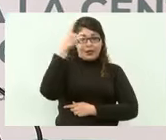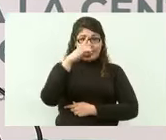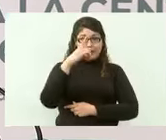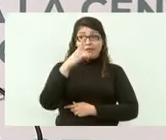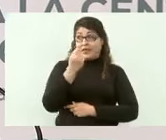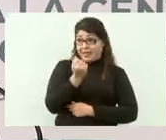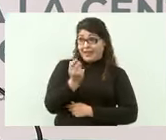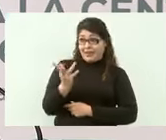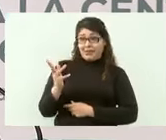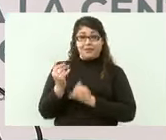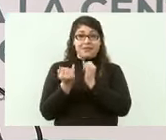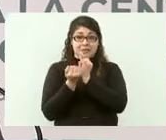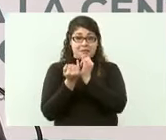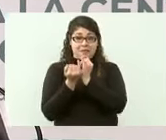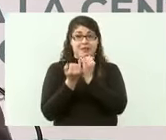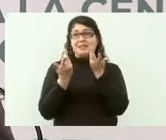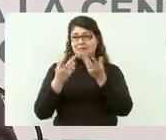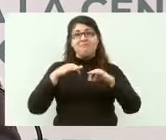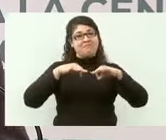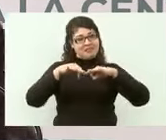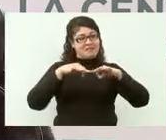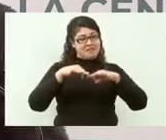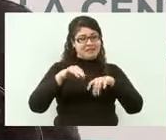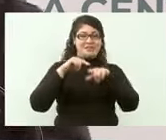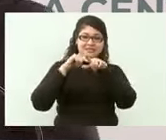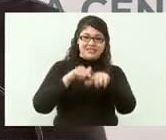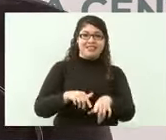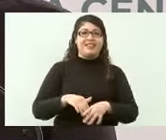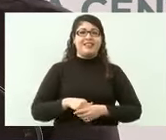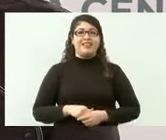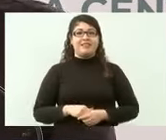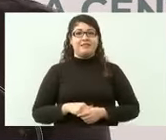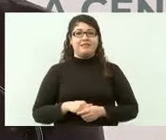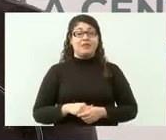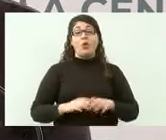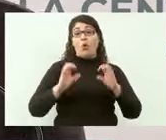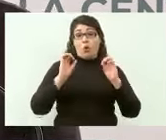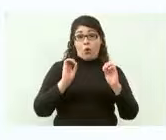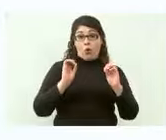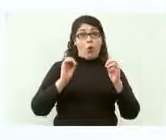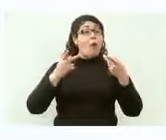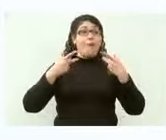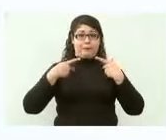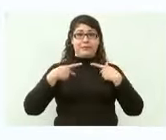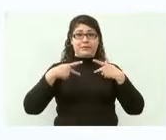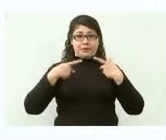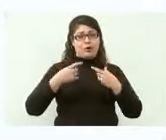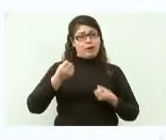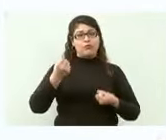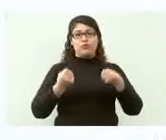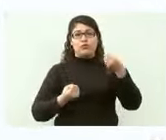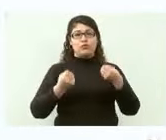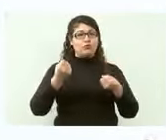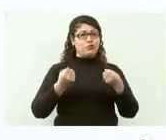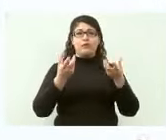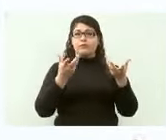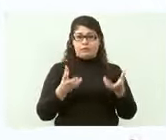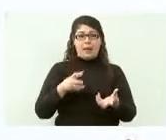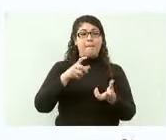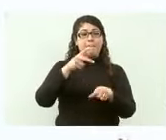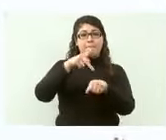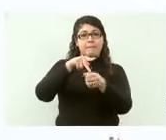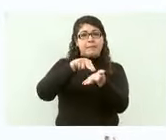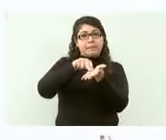transportistas y toda la actividad económica de esta